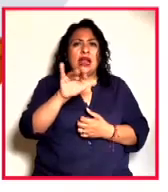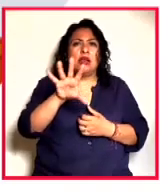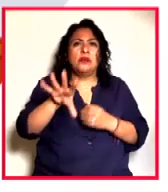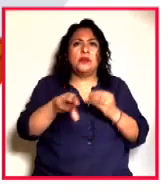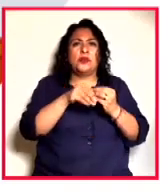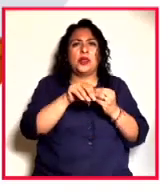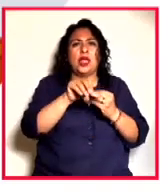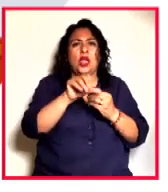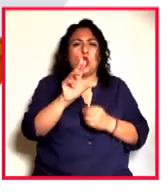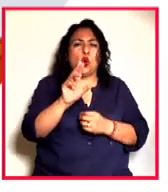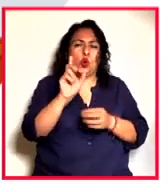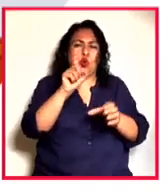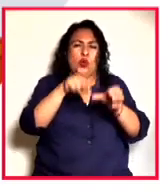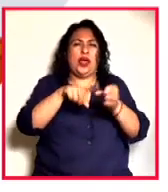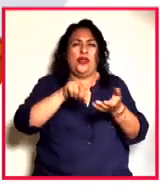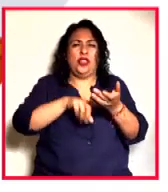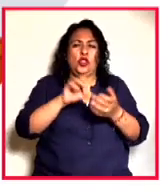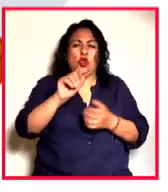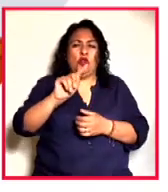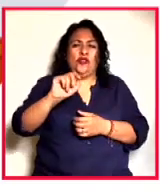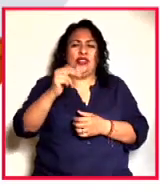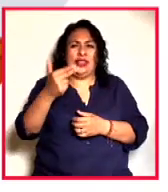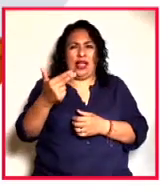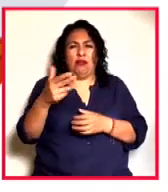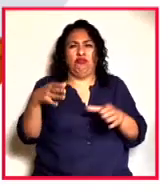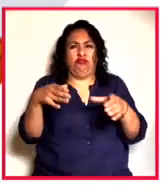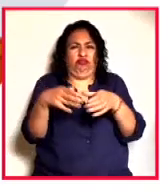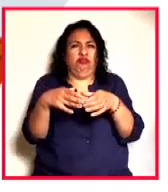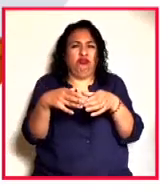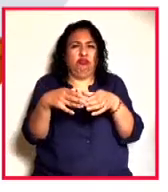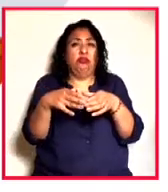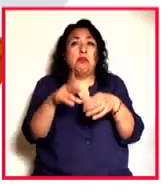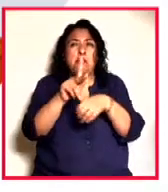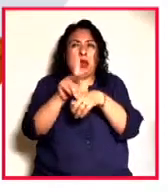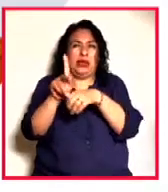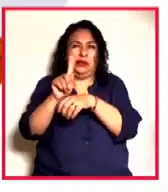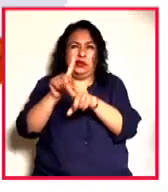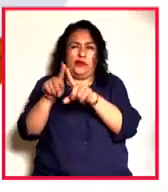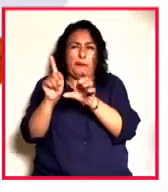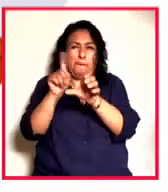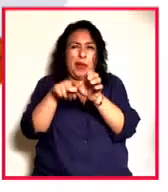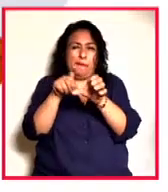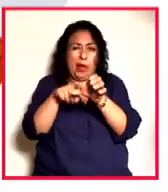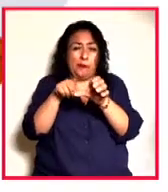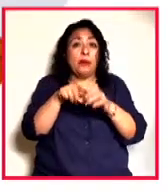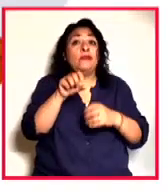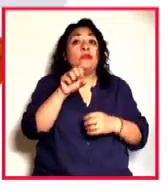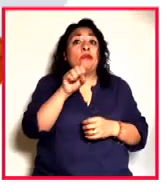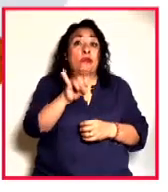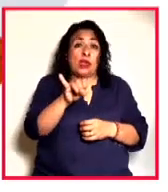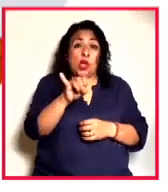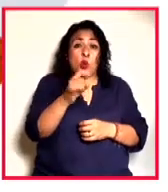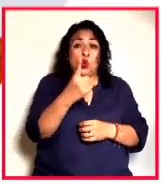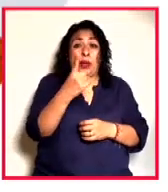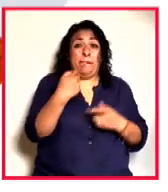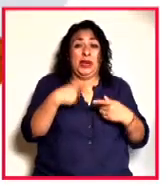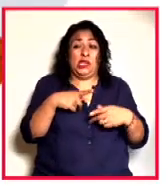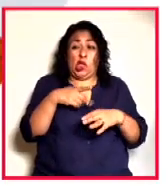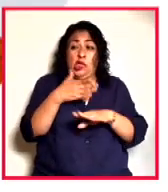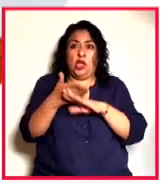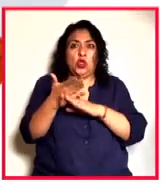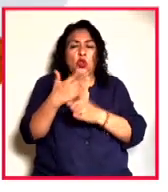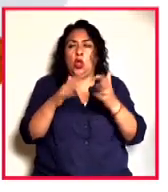OTAN a esta fuerza multinacional que finalmente si se daña a uno de sus miembros todos